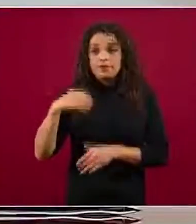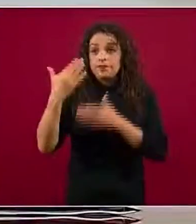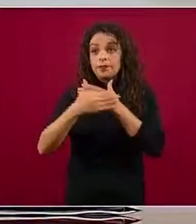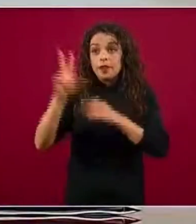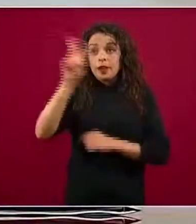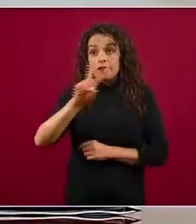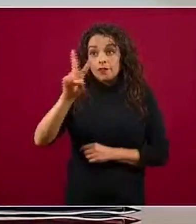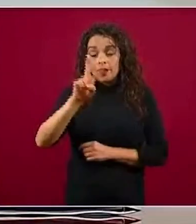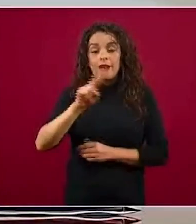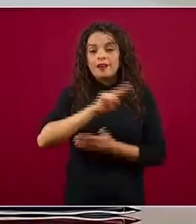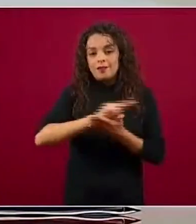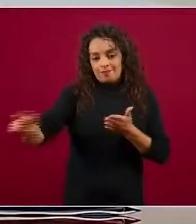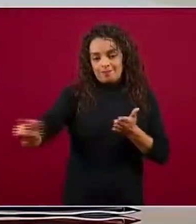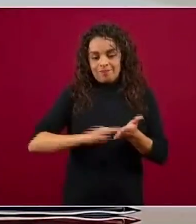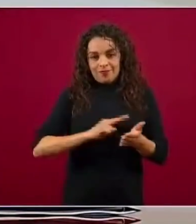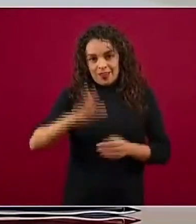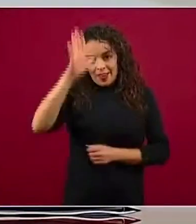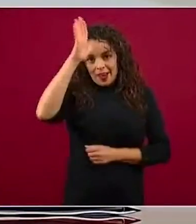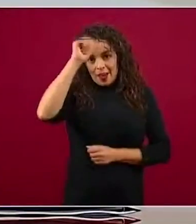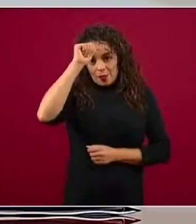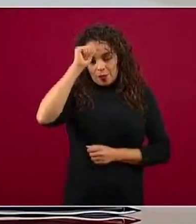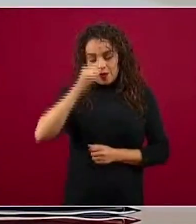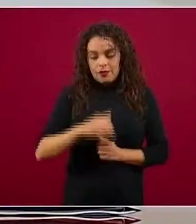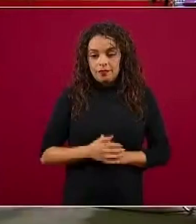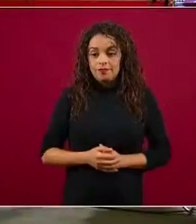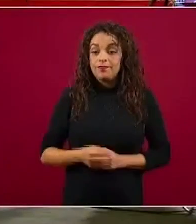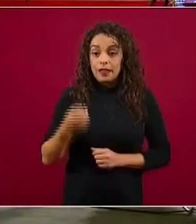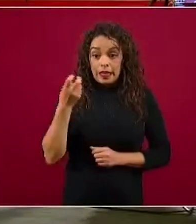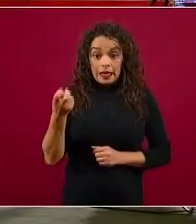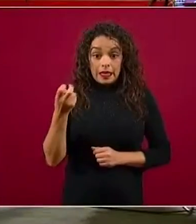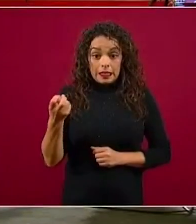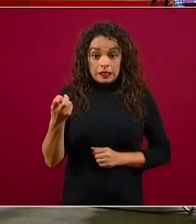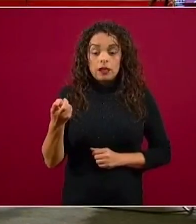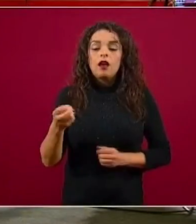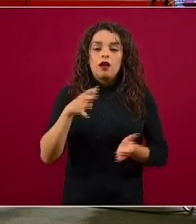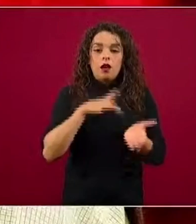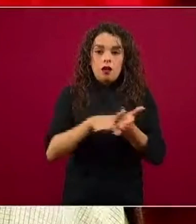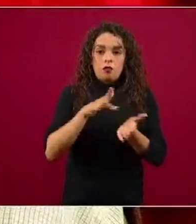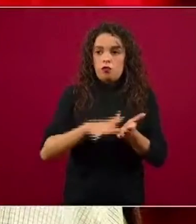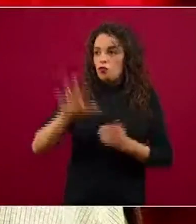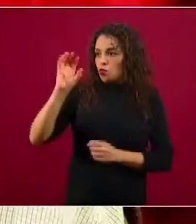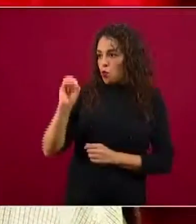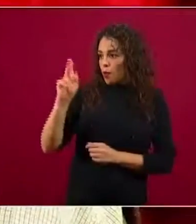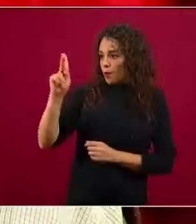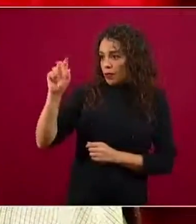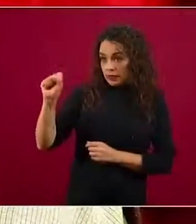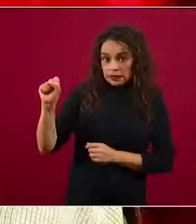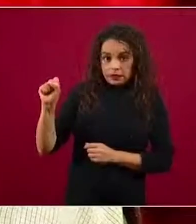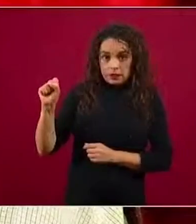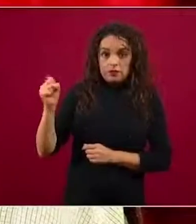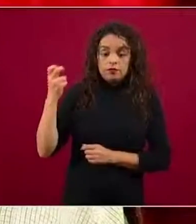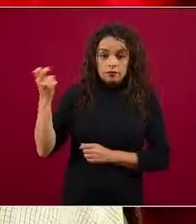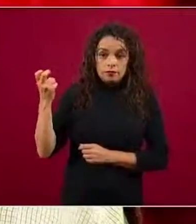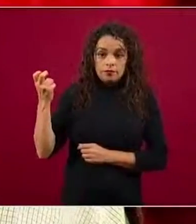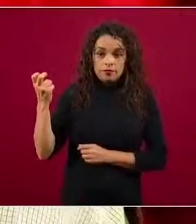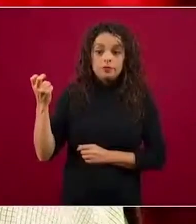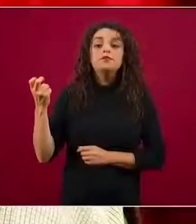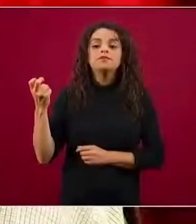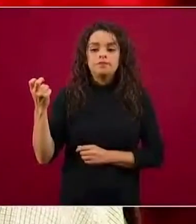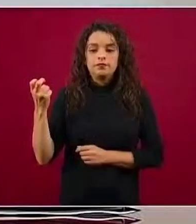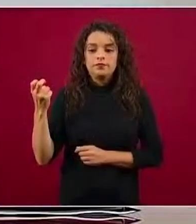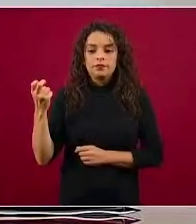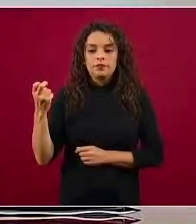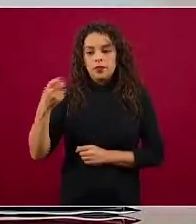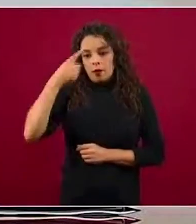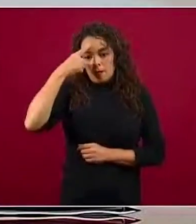tener la firma del convenio, y desde luego insertado esto con el apoyo de la OPS y todo conducido a